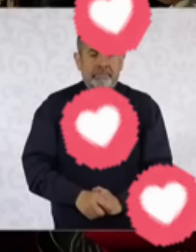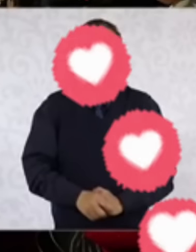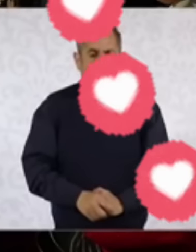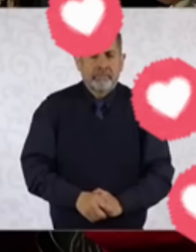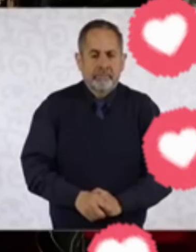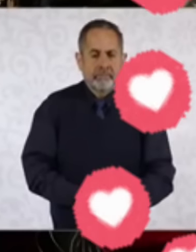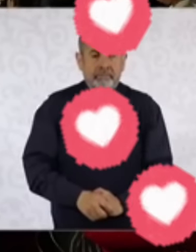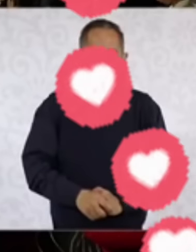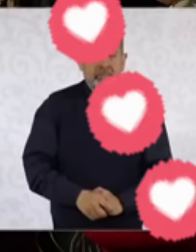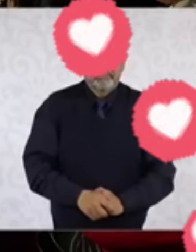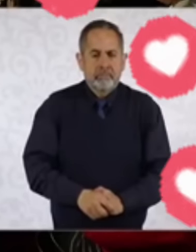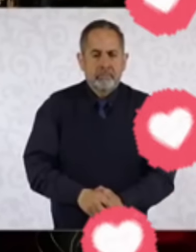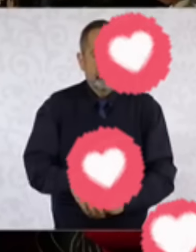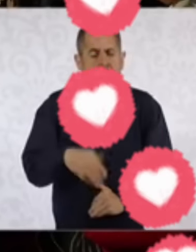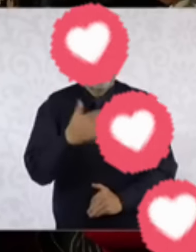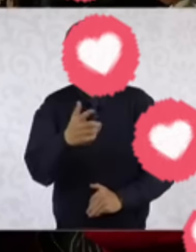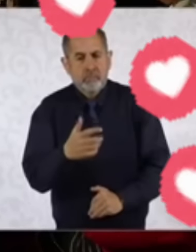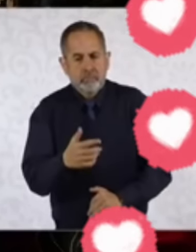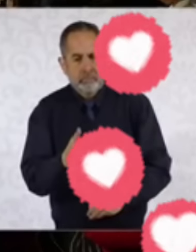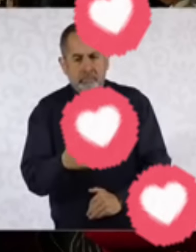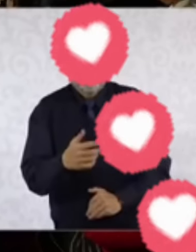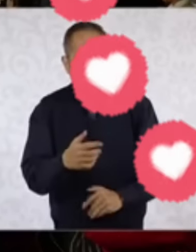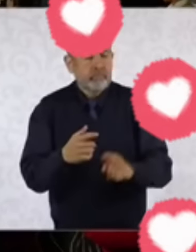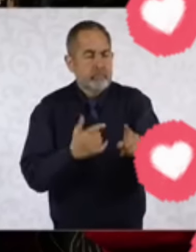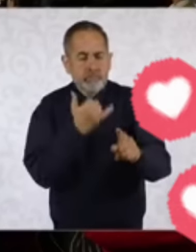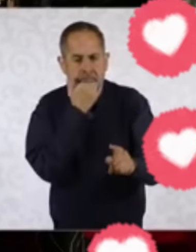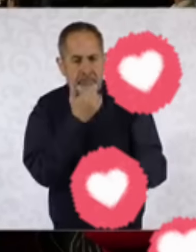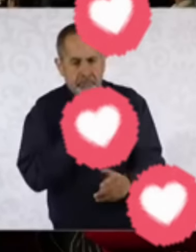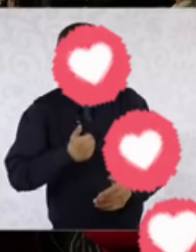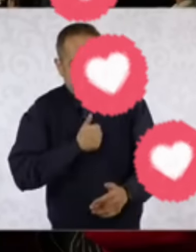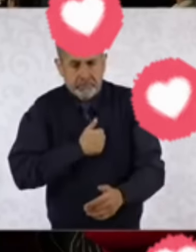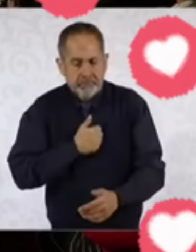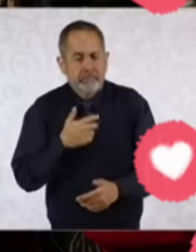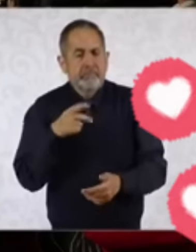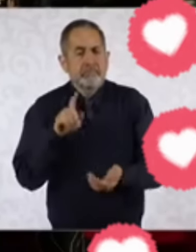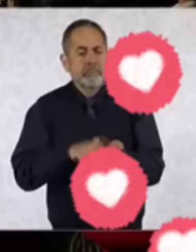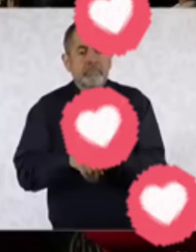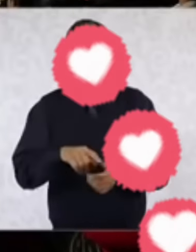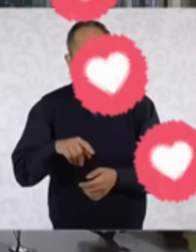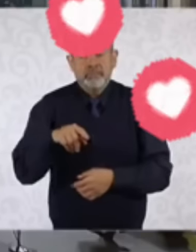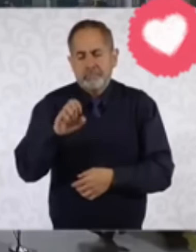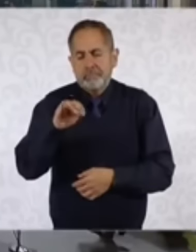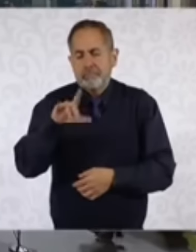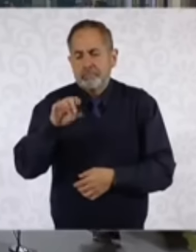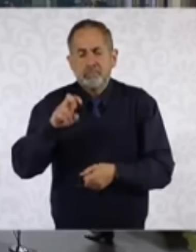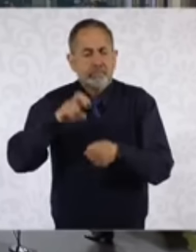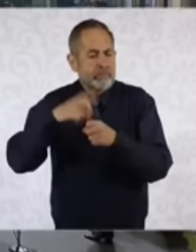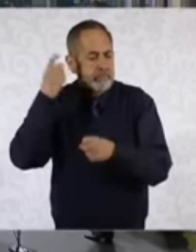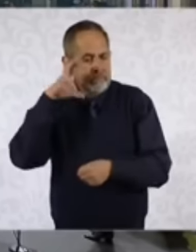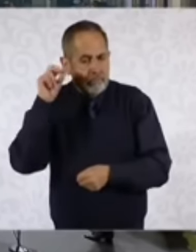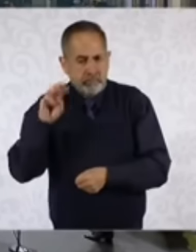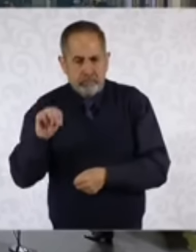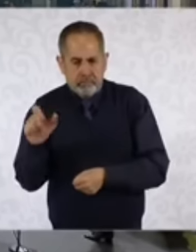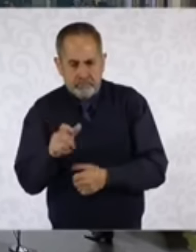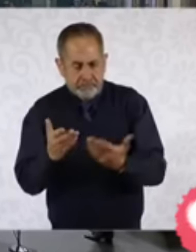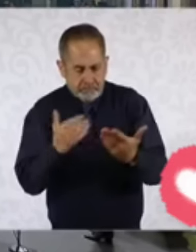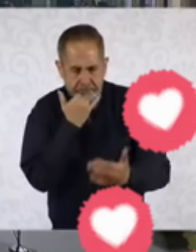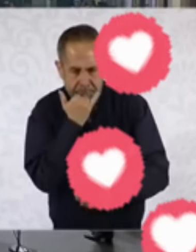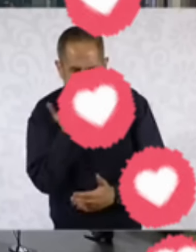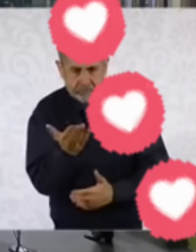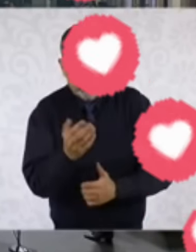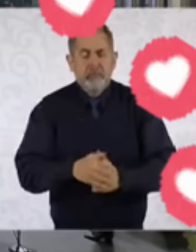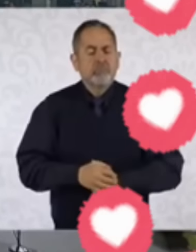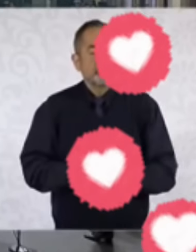Sí, una disculpa. No me presenté. Soy Amir Ibrahim del Quintana Roo MX. He venido a estar haciendo una